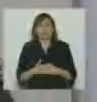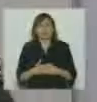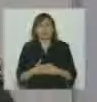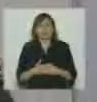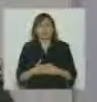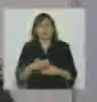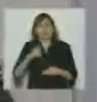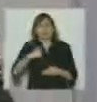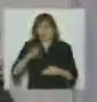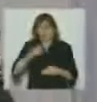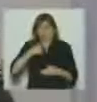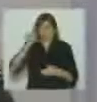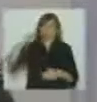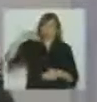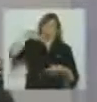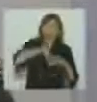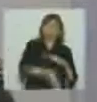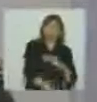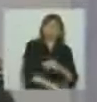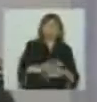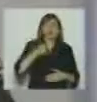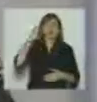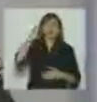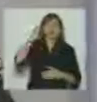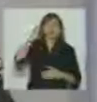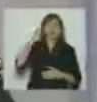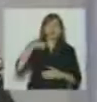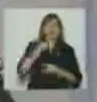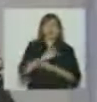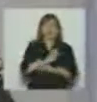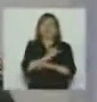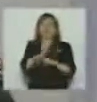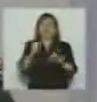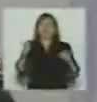a decidir porque quiero decirles algo a todos